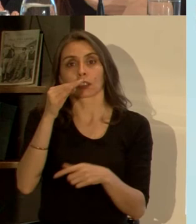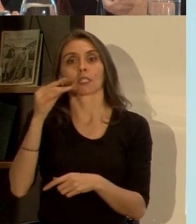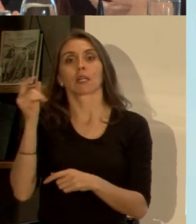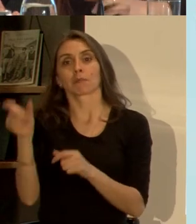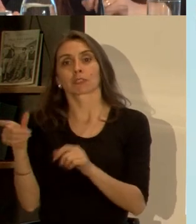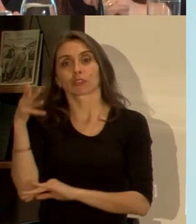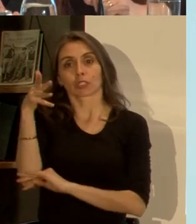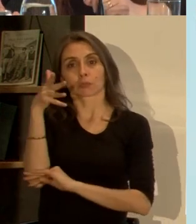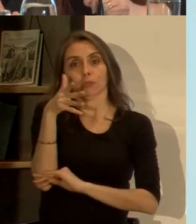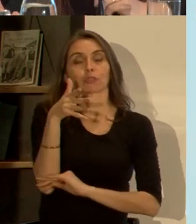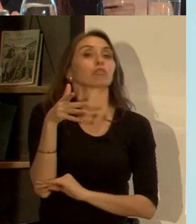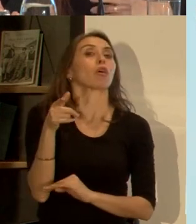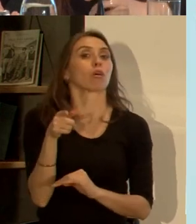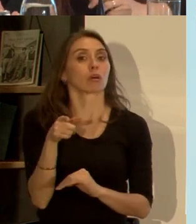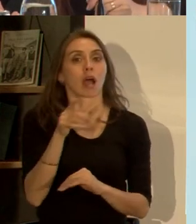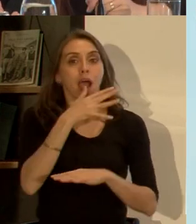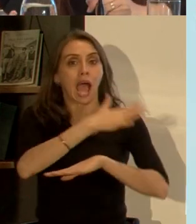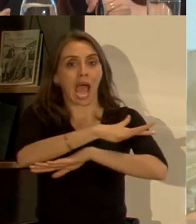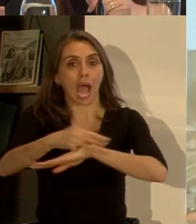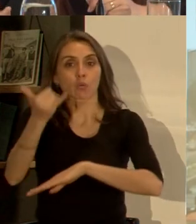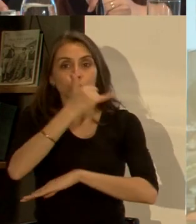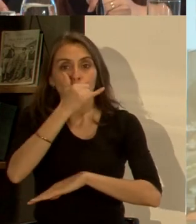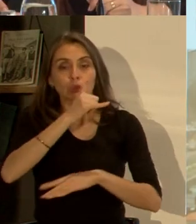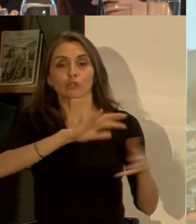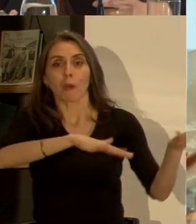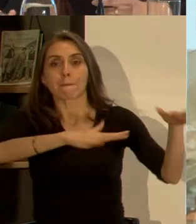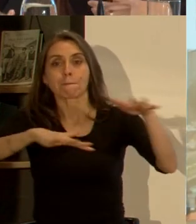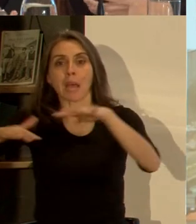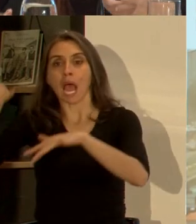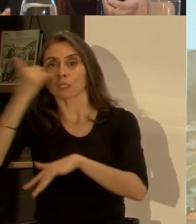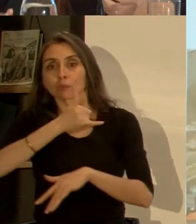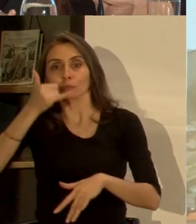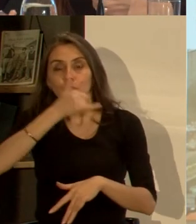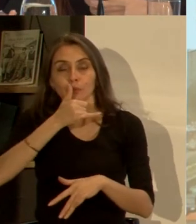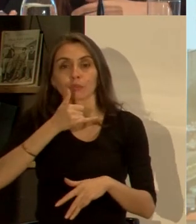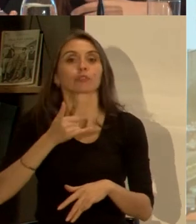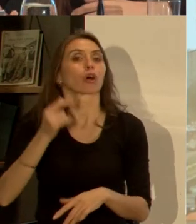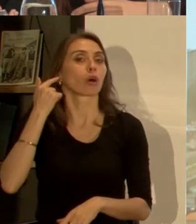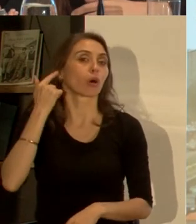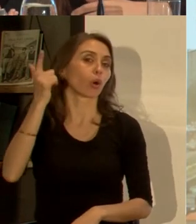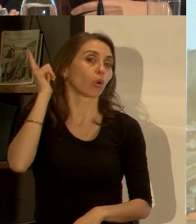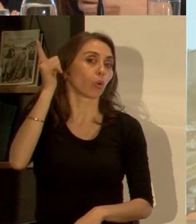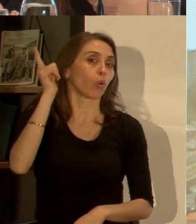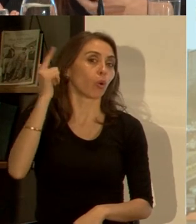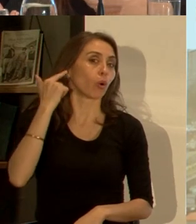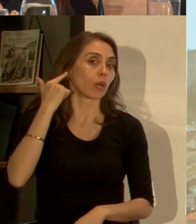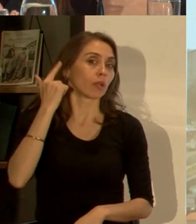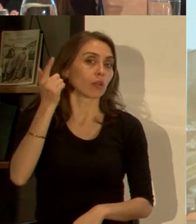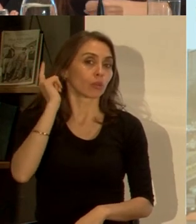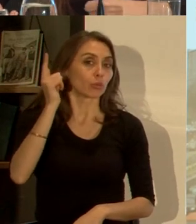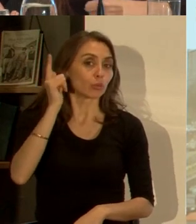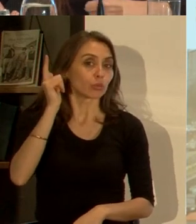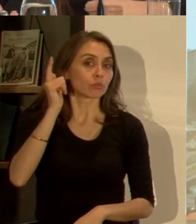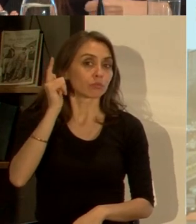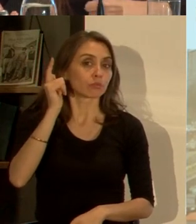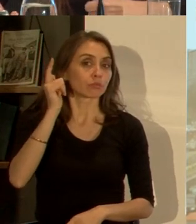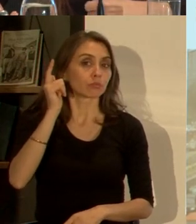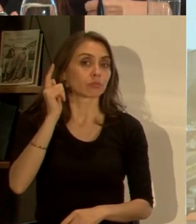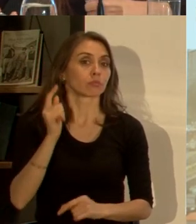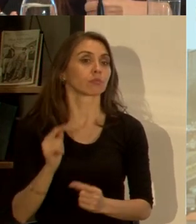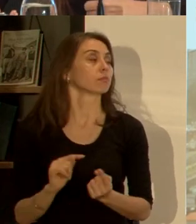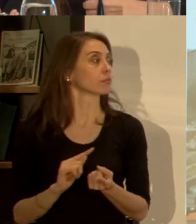anteriores verdad la contaminación de las aguas de los mares ambiental el ruido que de verdad que también esto genera